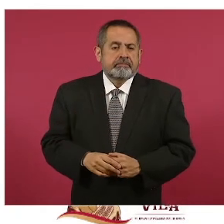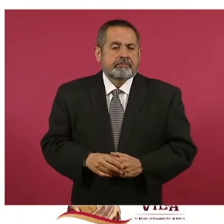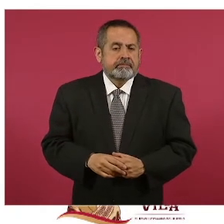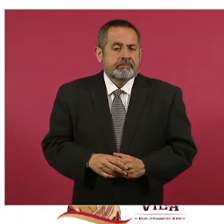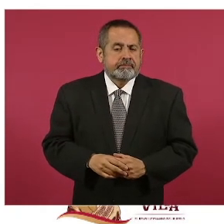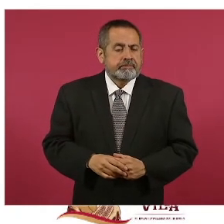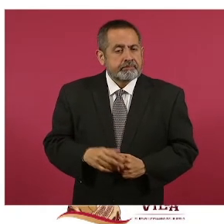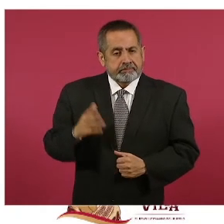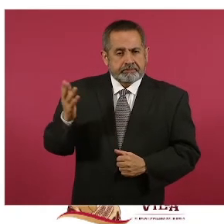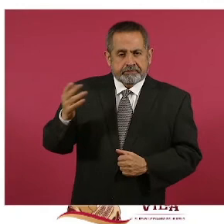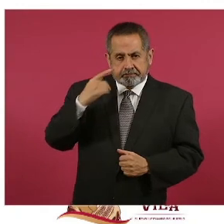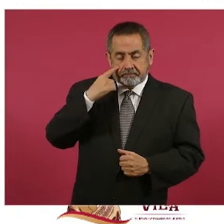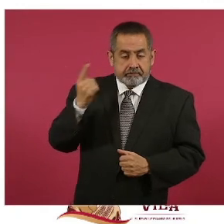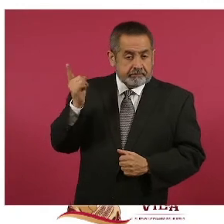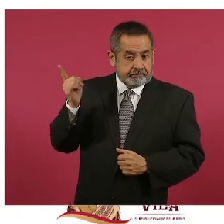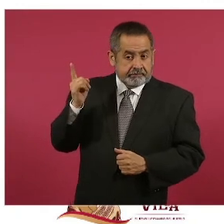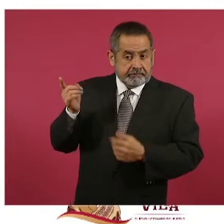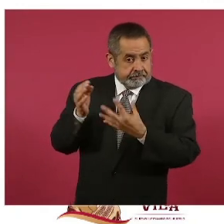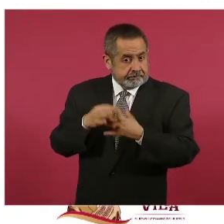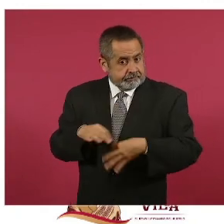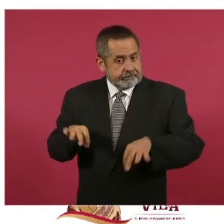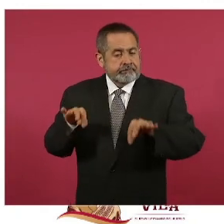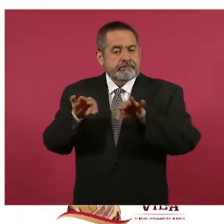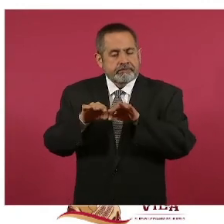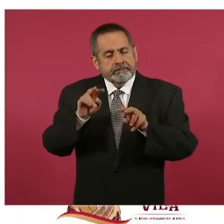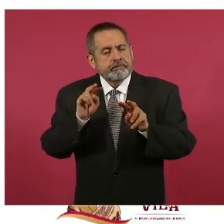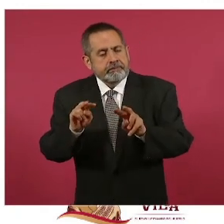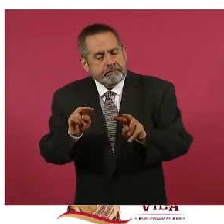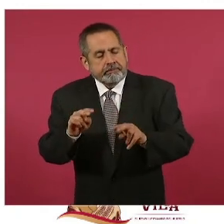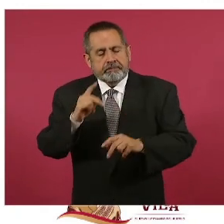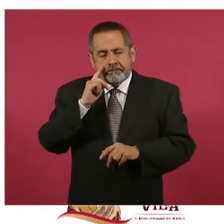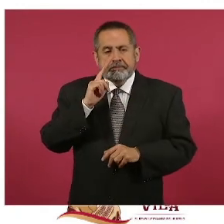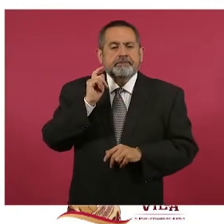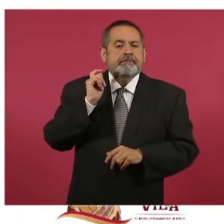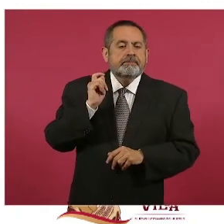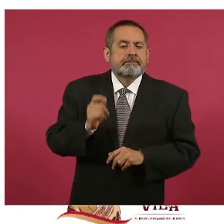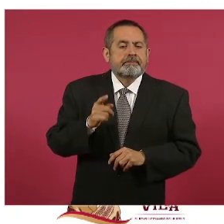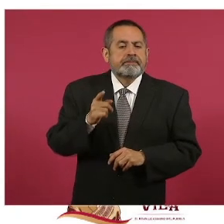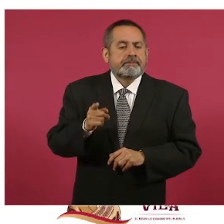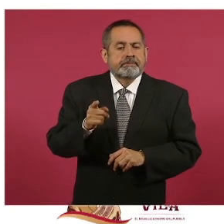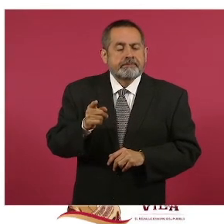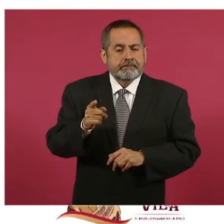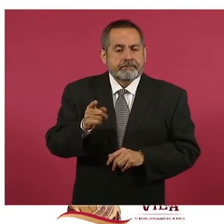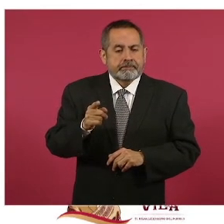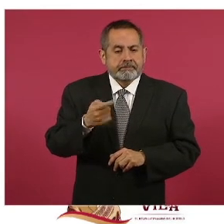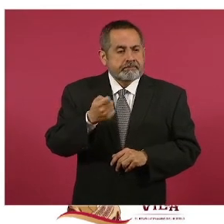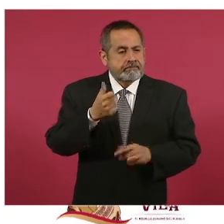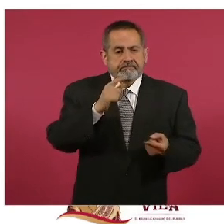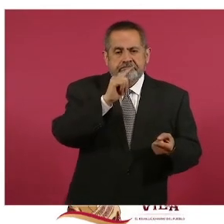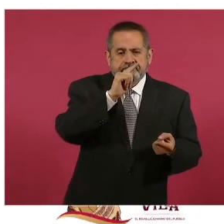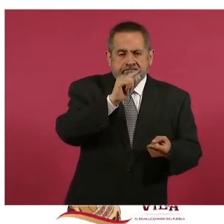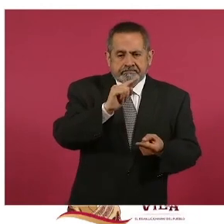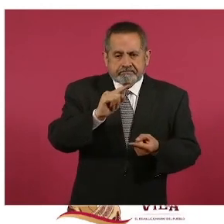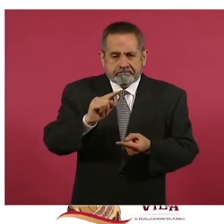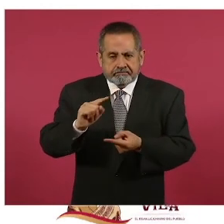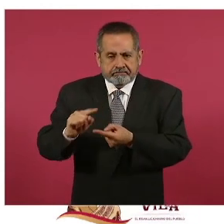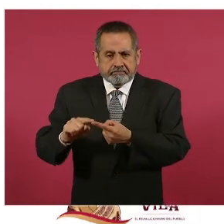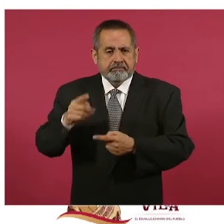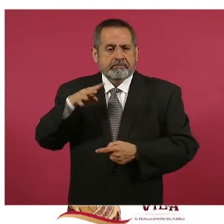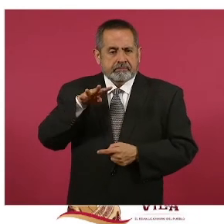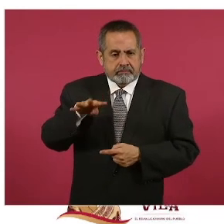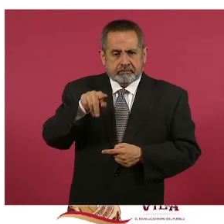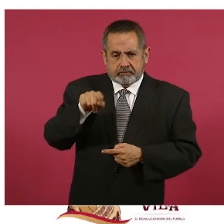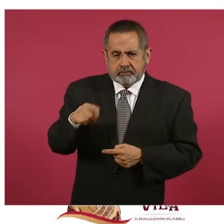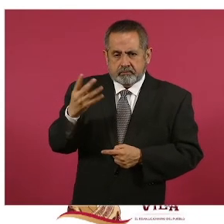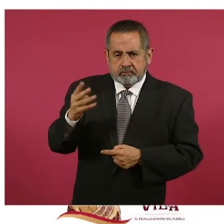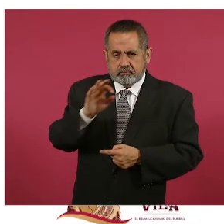Esto es importante para nosotros, son la disminución de 19.4 por